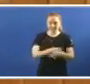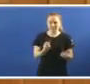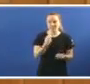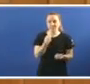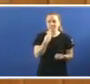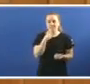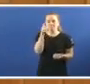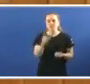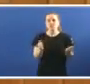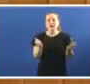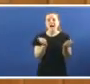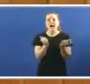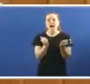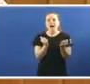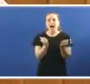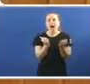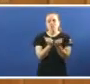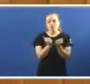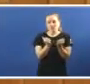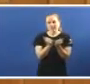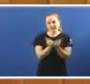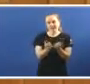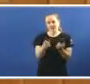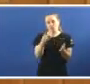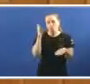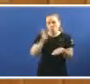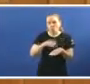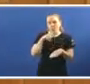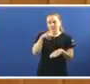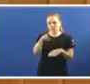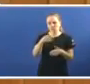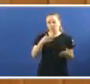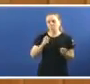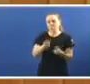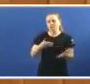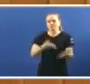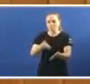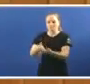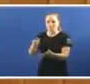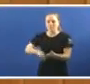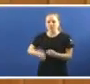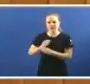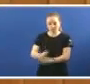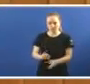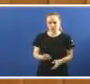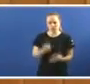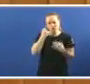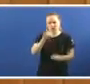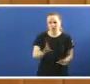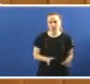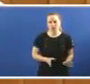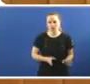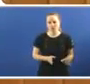responsales De besar De acosar E de obstaculizar As outros profesionais Nada máis longe Da realidade E